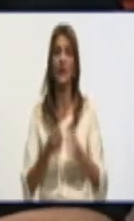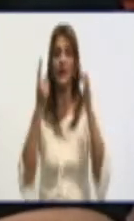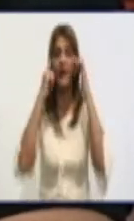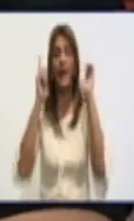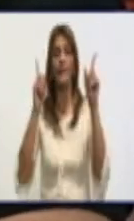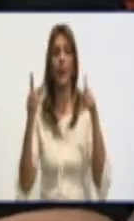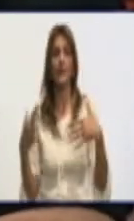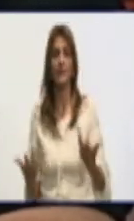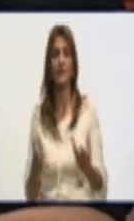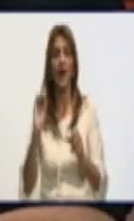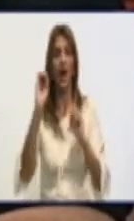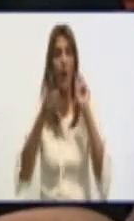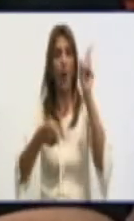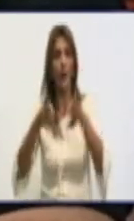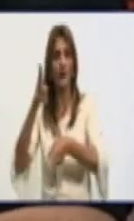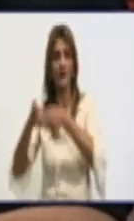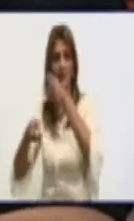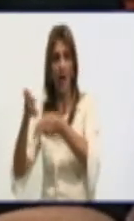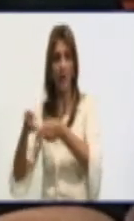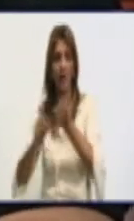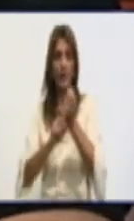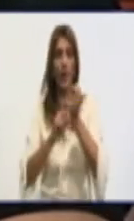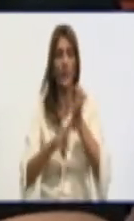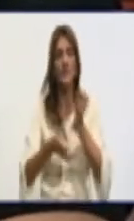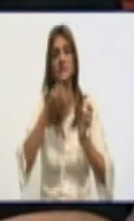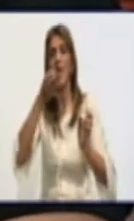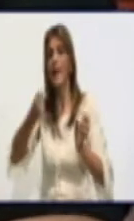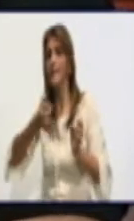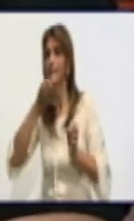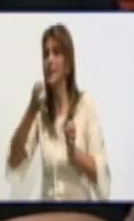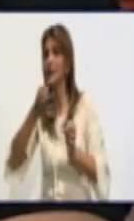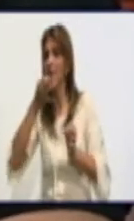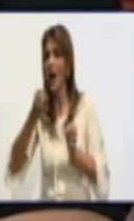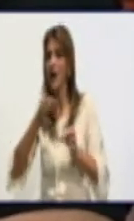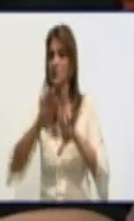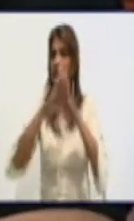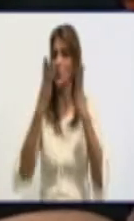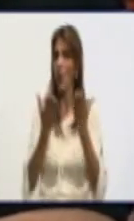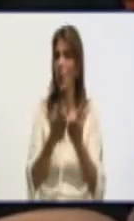nosotros como provincia, le hemos ido explicando los beneficios,